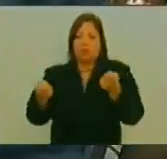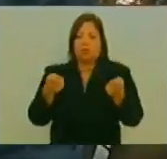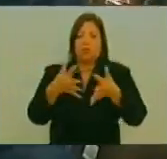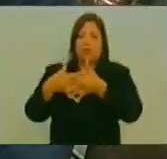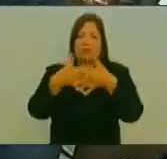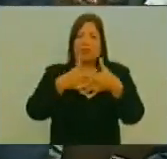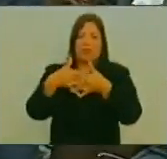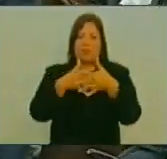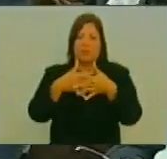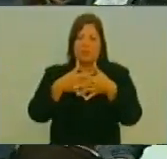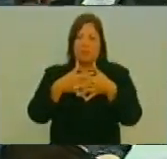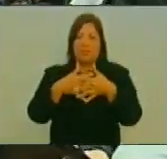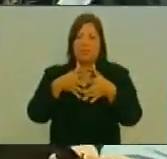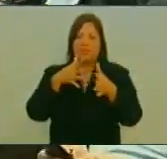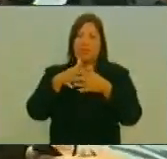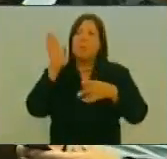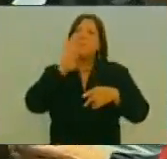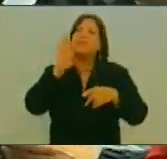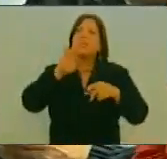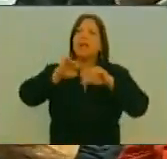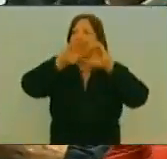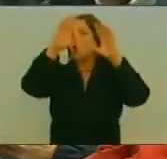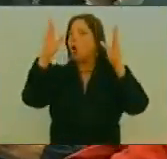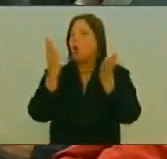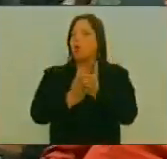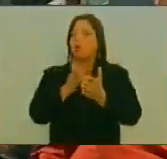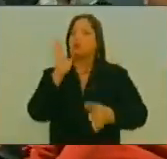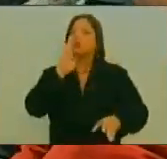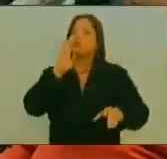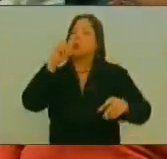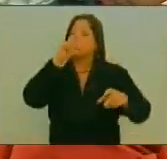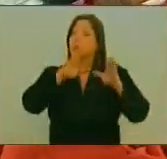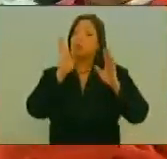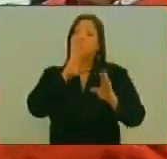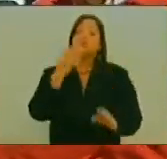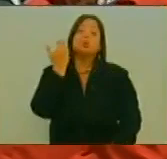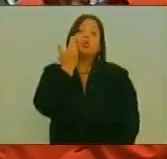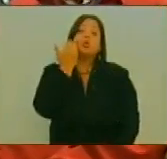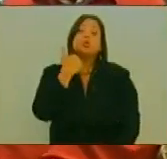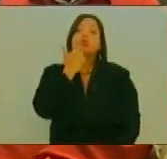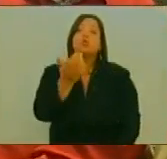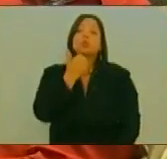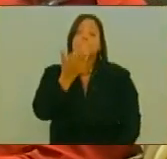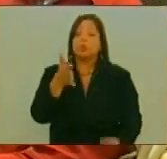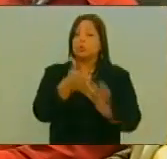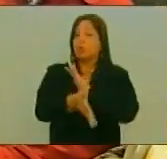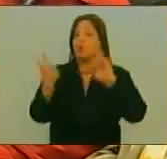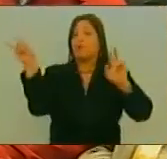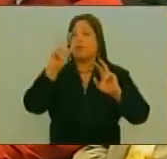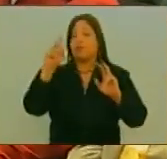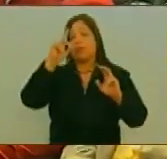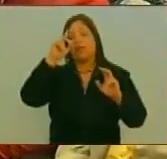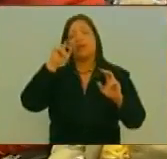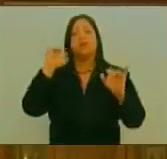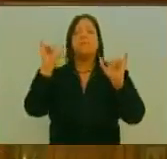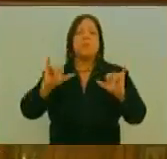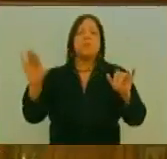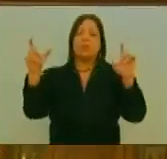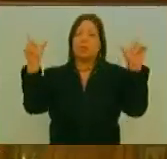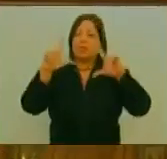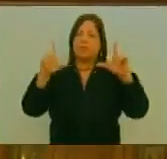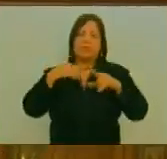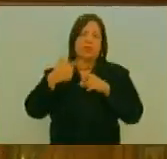Aliados Han Realizado Han Montado Durante A Través De Sus Medios Tradicionales De